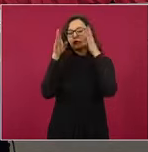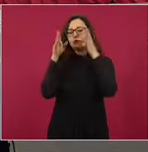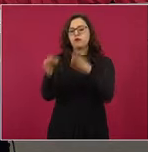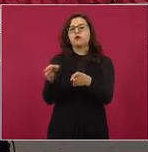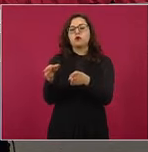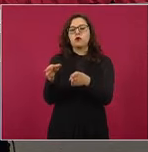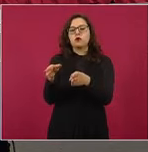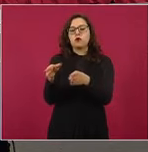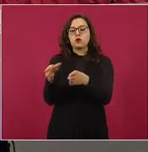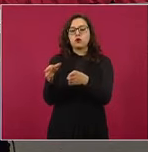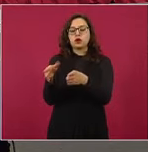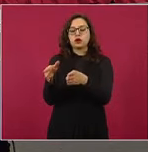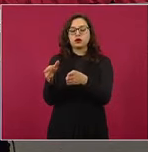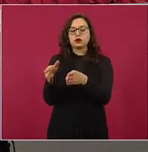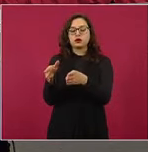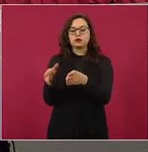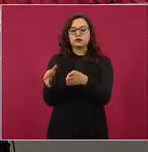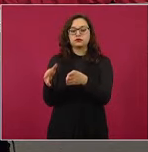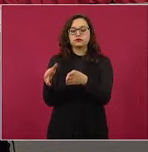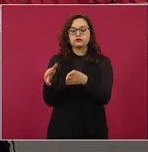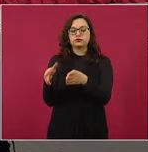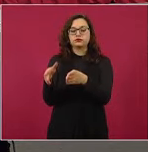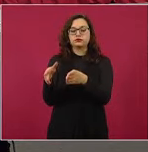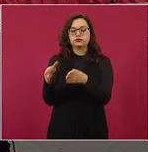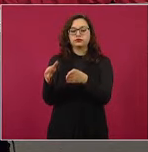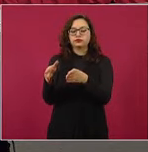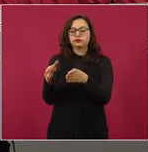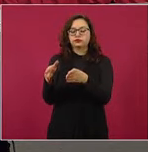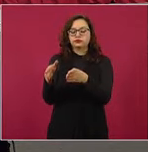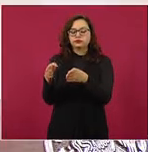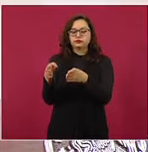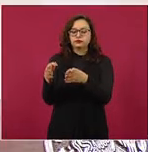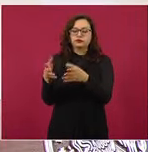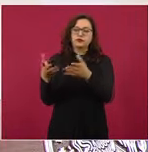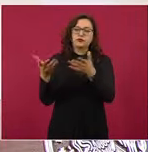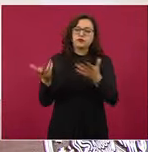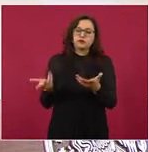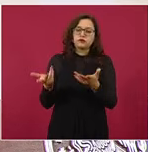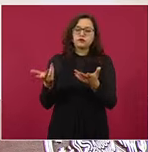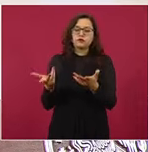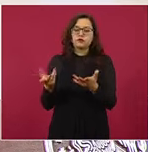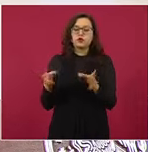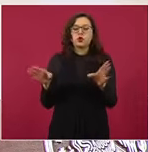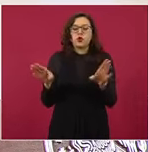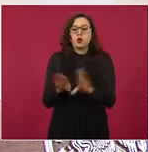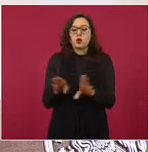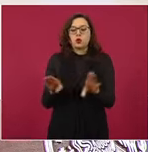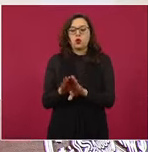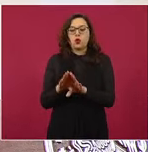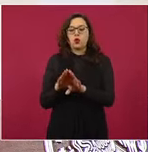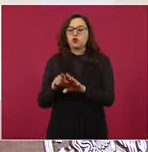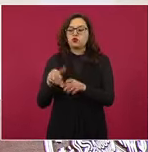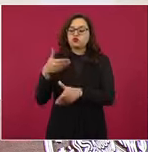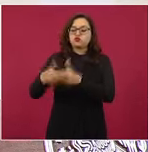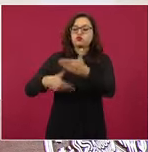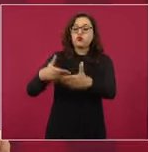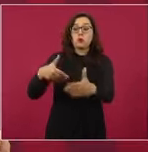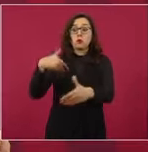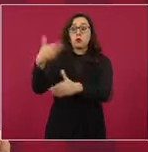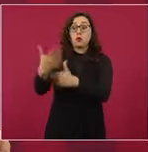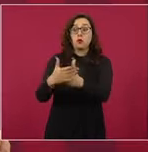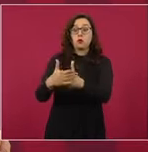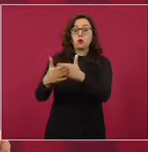se van a llevar a cabo o de qué manera se van a llevar a cabo los pagos